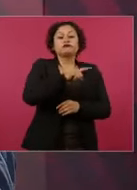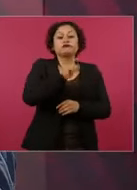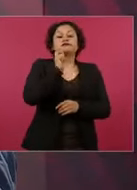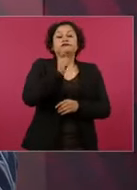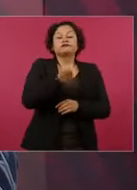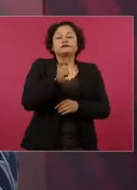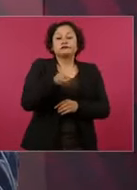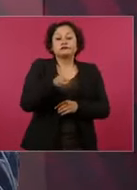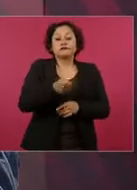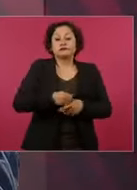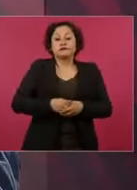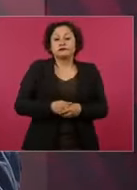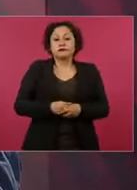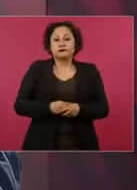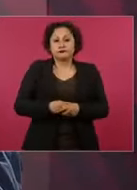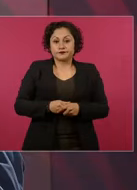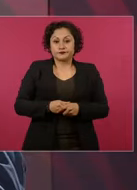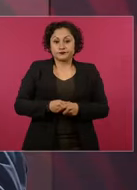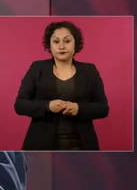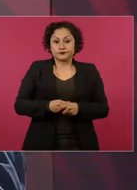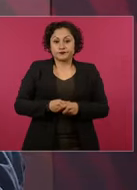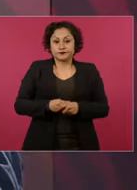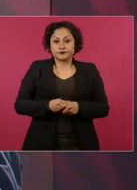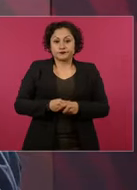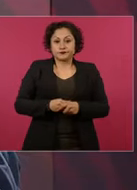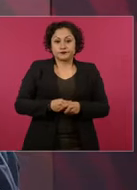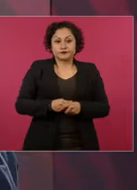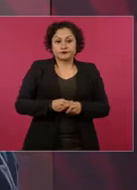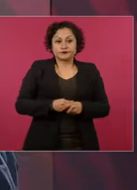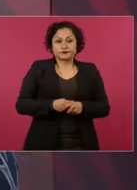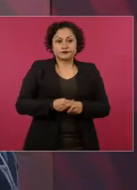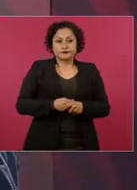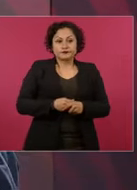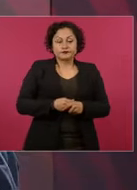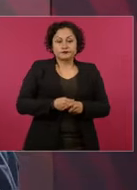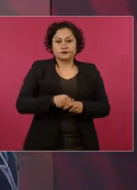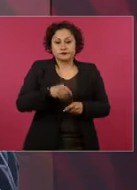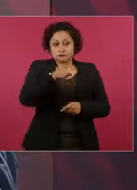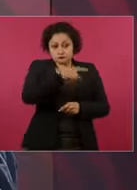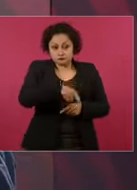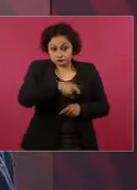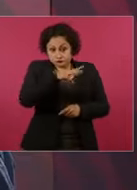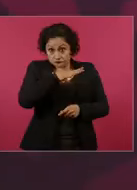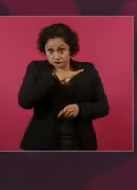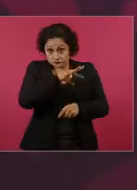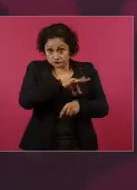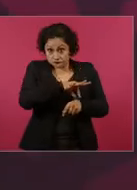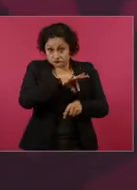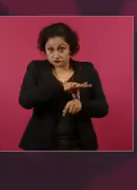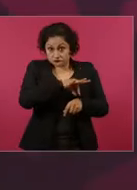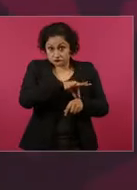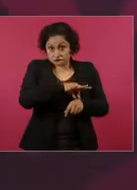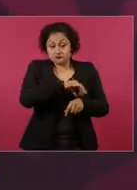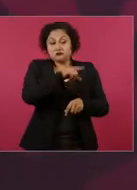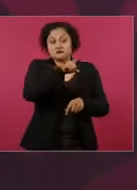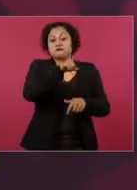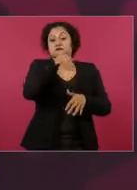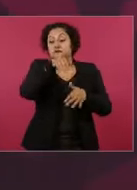no quieren ir a trabajar a hospitales